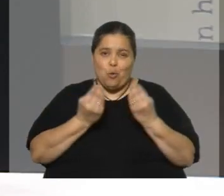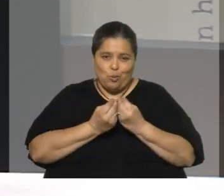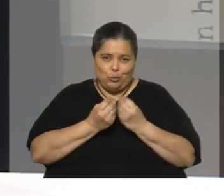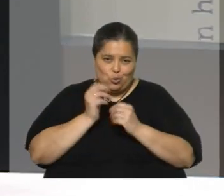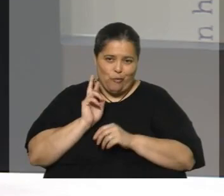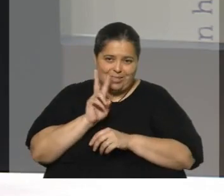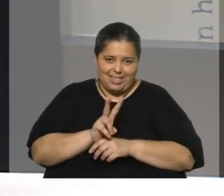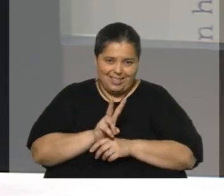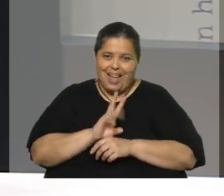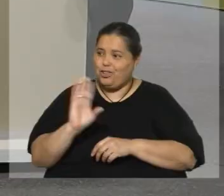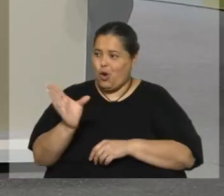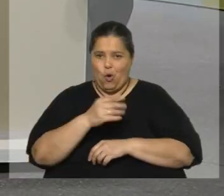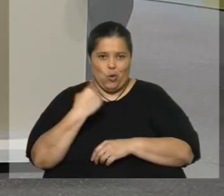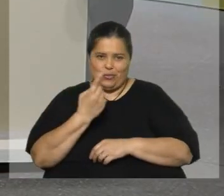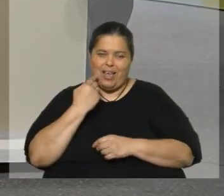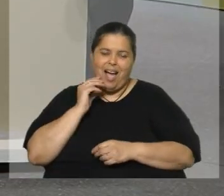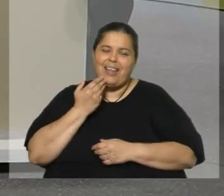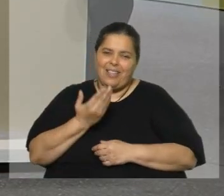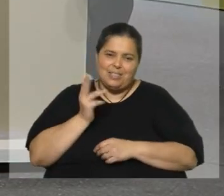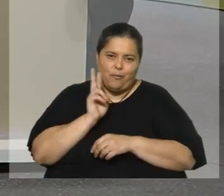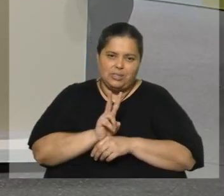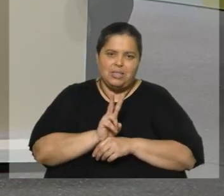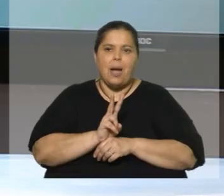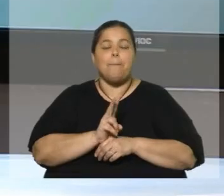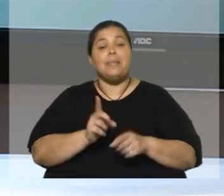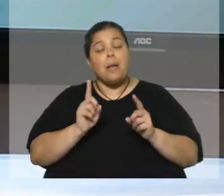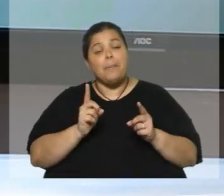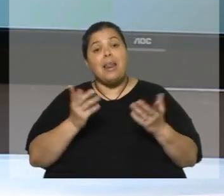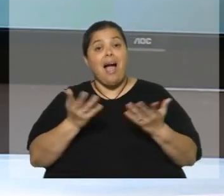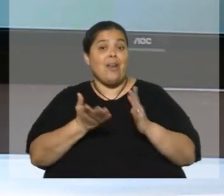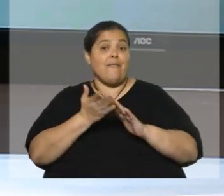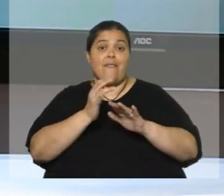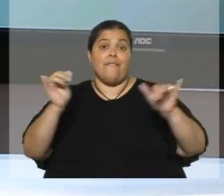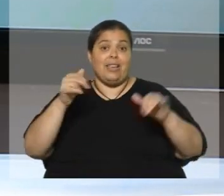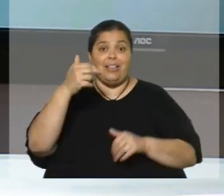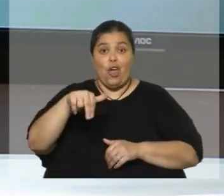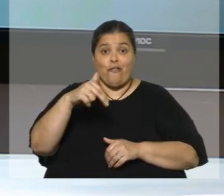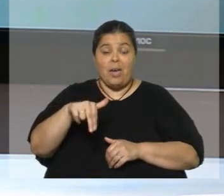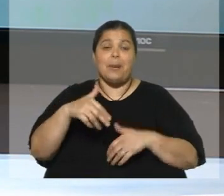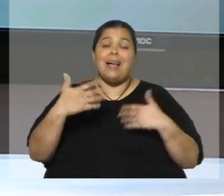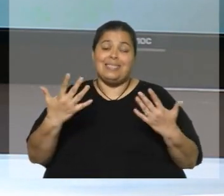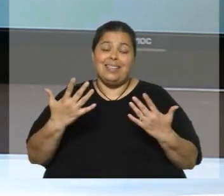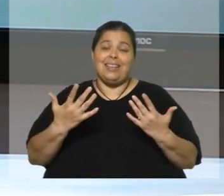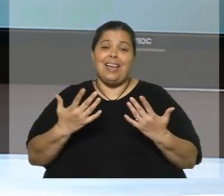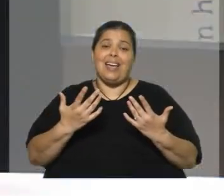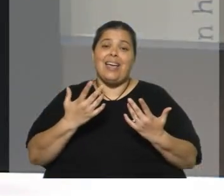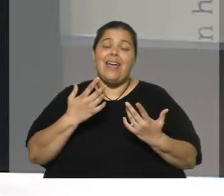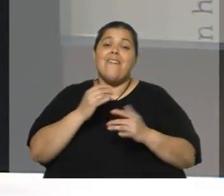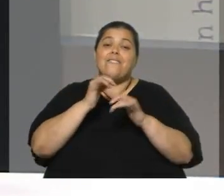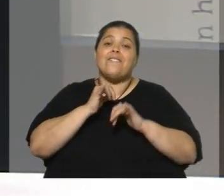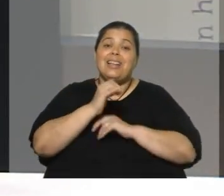Un gusto. Agradecemos todos tu visita. Y bueno, estamos ya a fines de noviembre, así que te deseo un feliz año